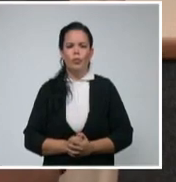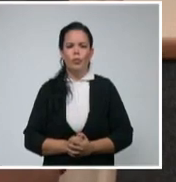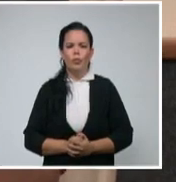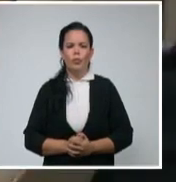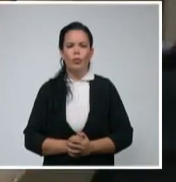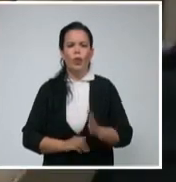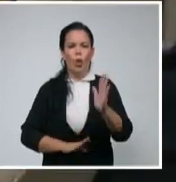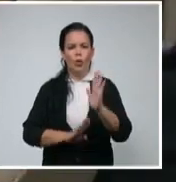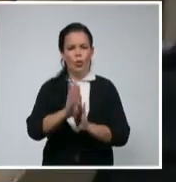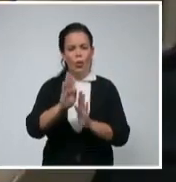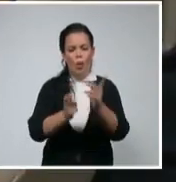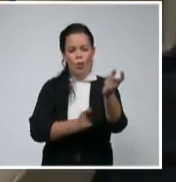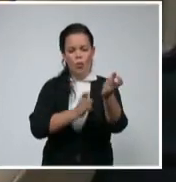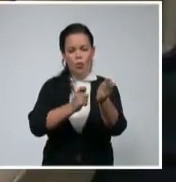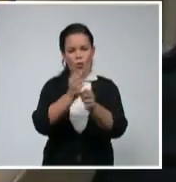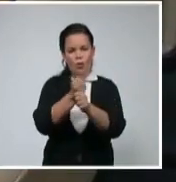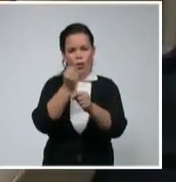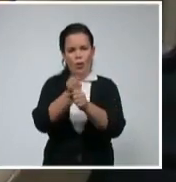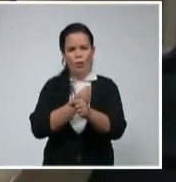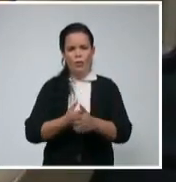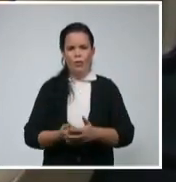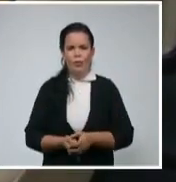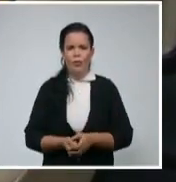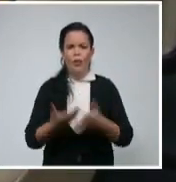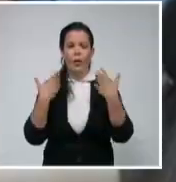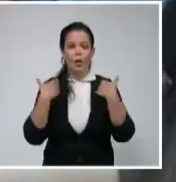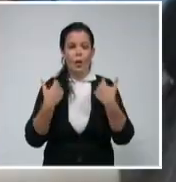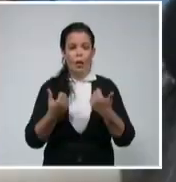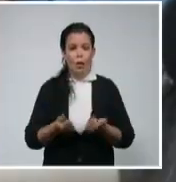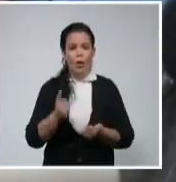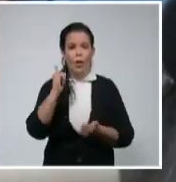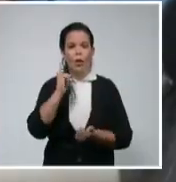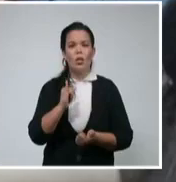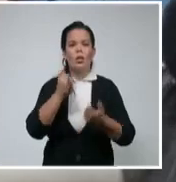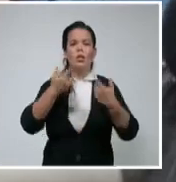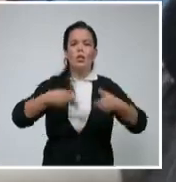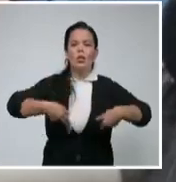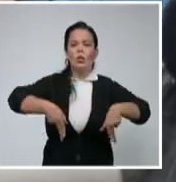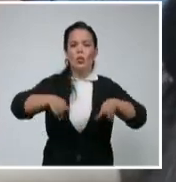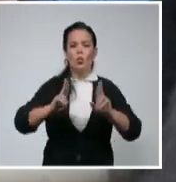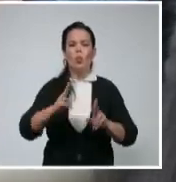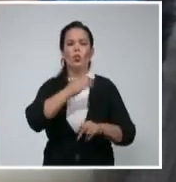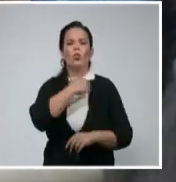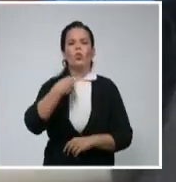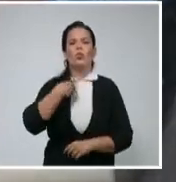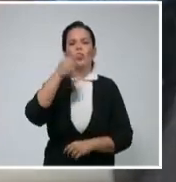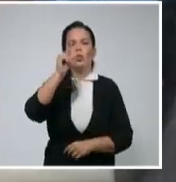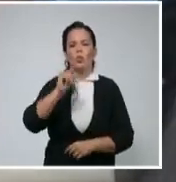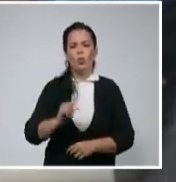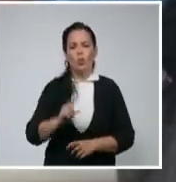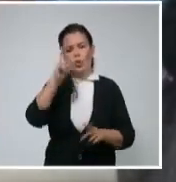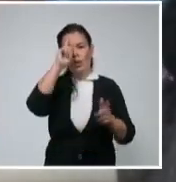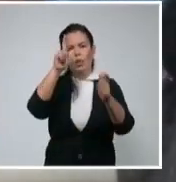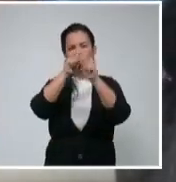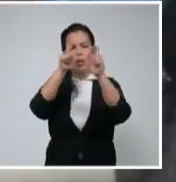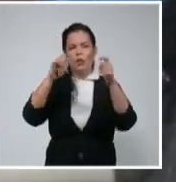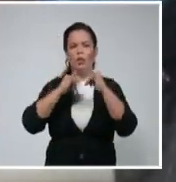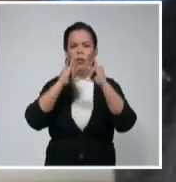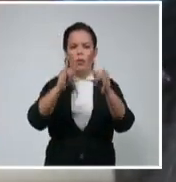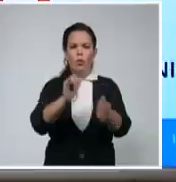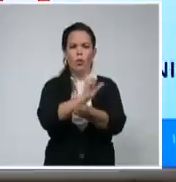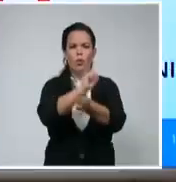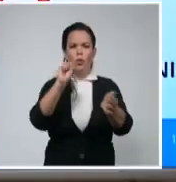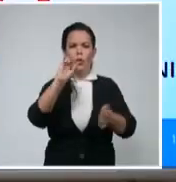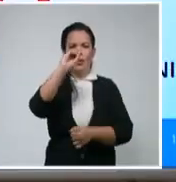en combate. El director del Instituto Finlay de Vacunas, doctor en ciencia Vicente Beres Bencomo, anunció que Soberana 02